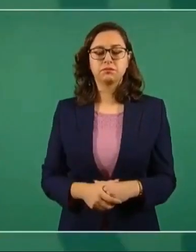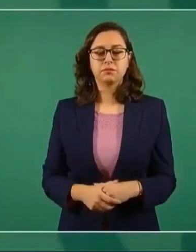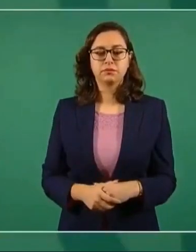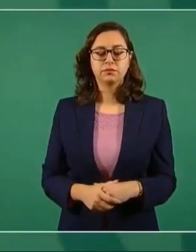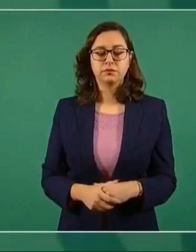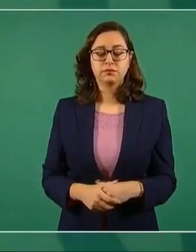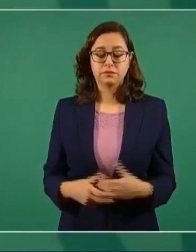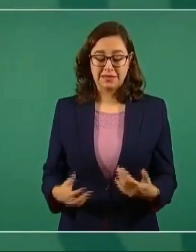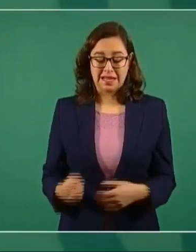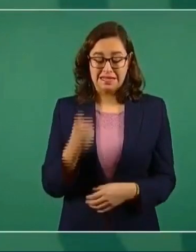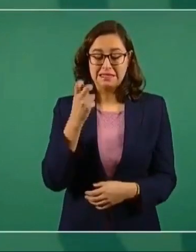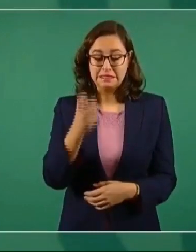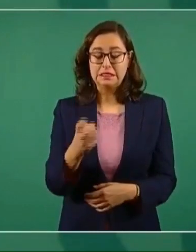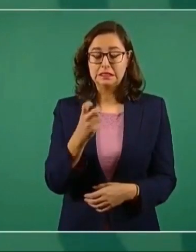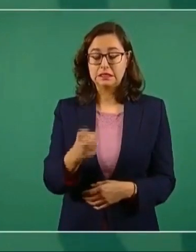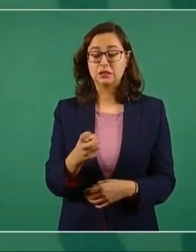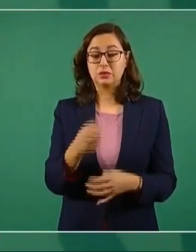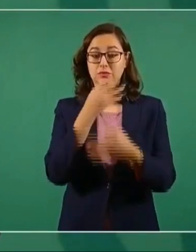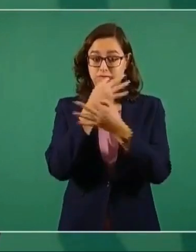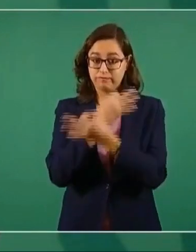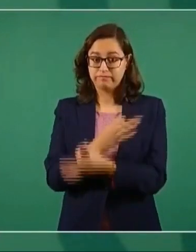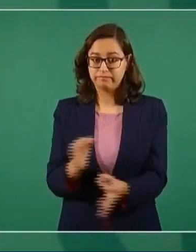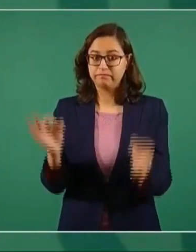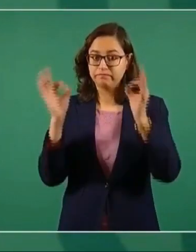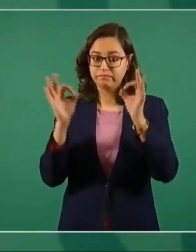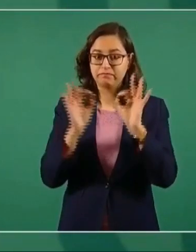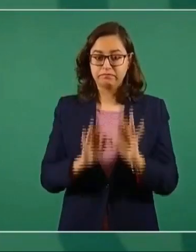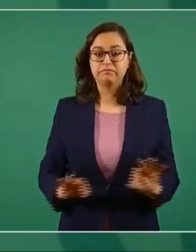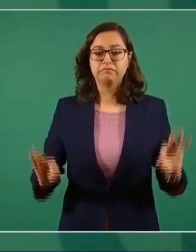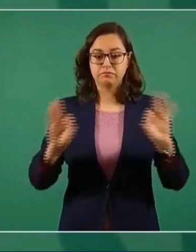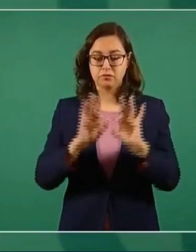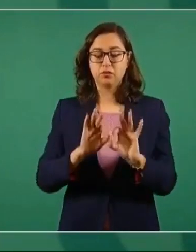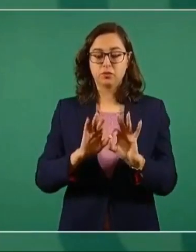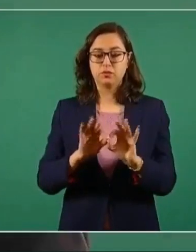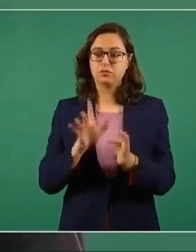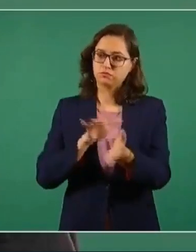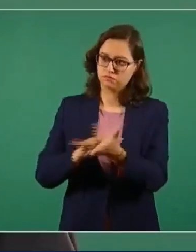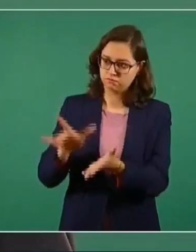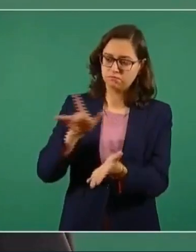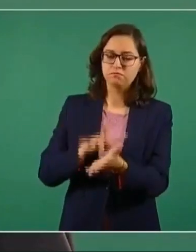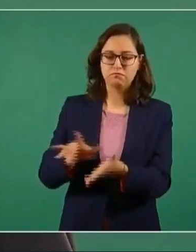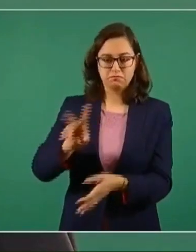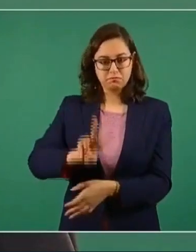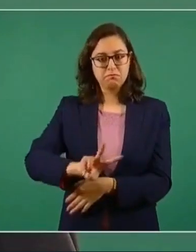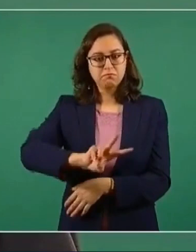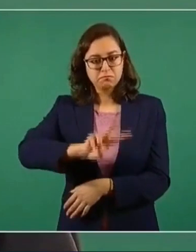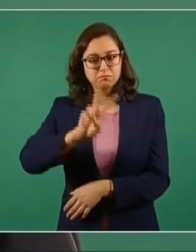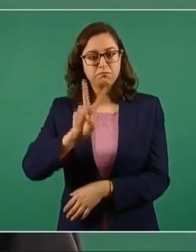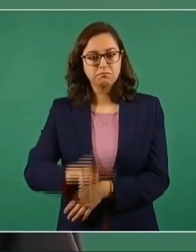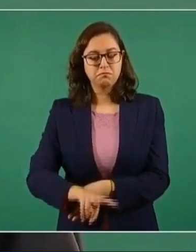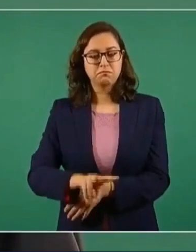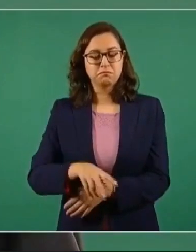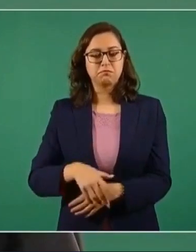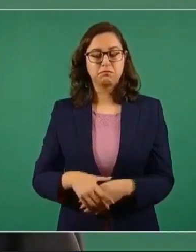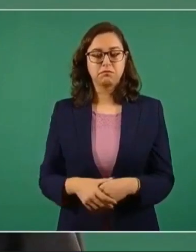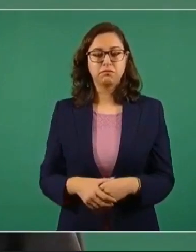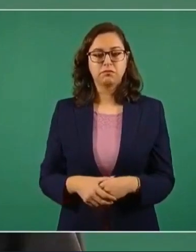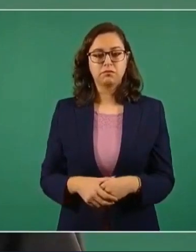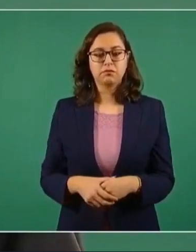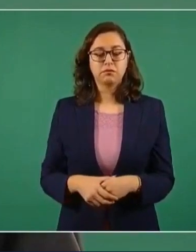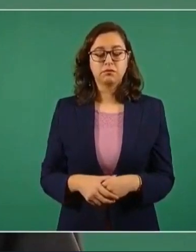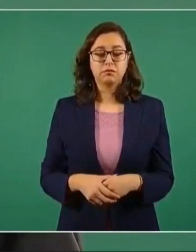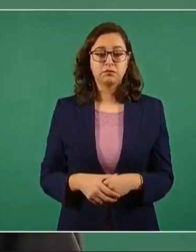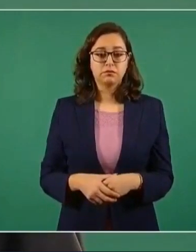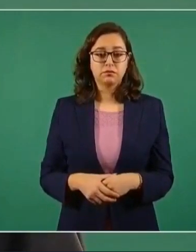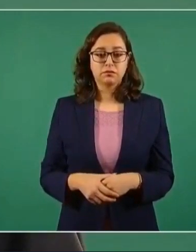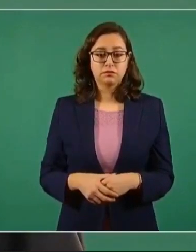Quería yo dejar de manifiesto este apoyo a esta